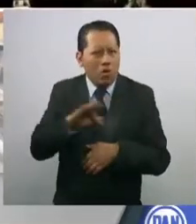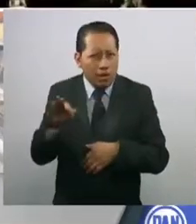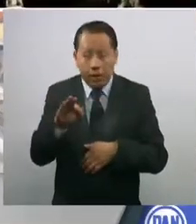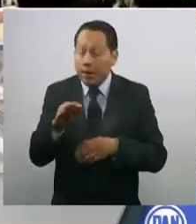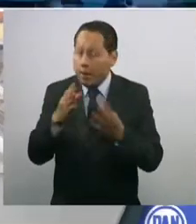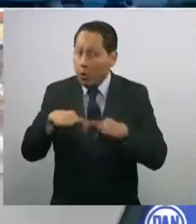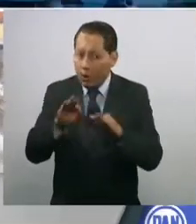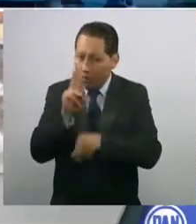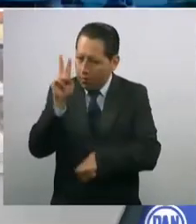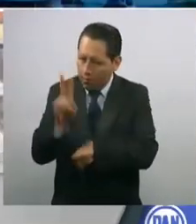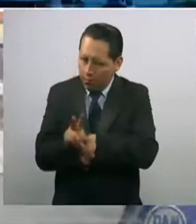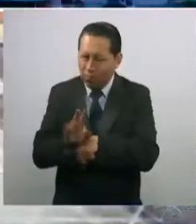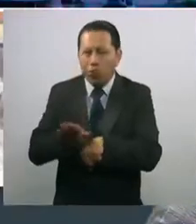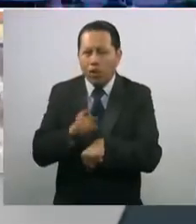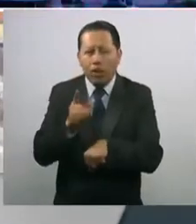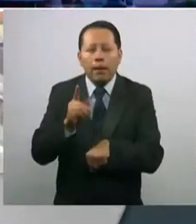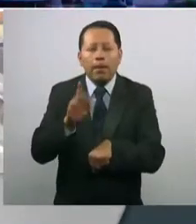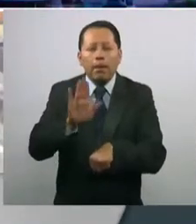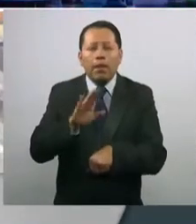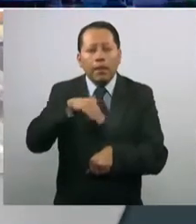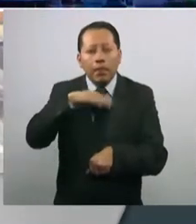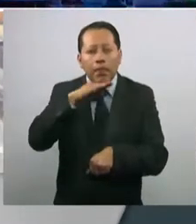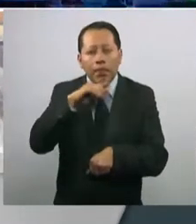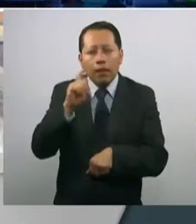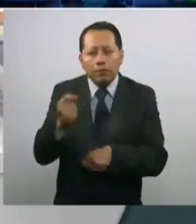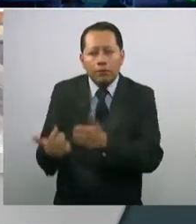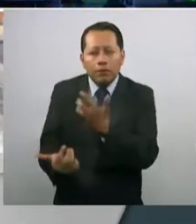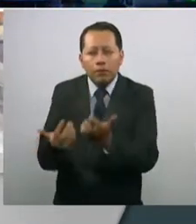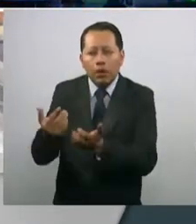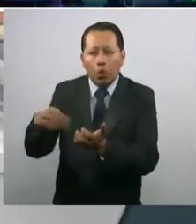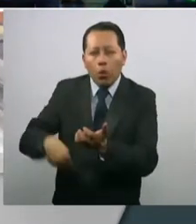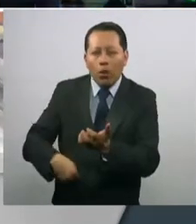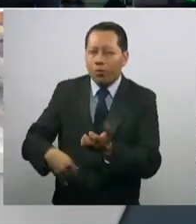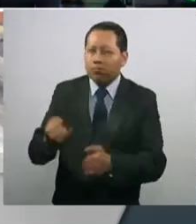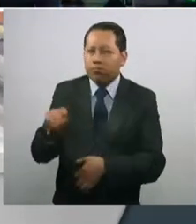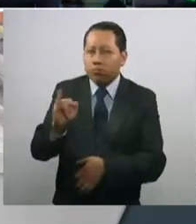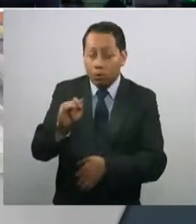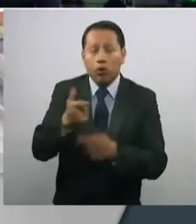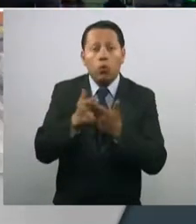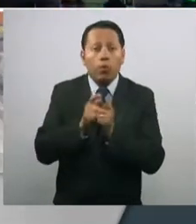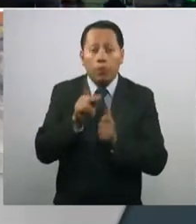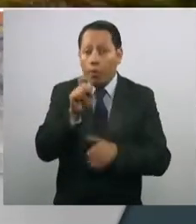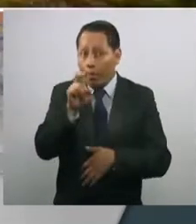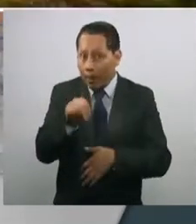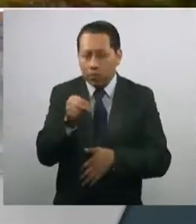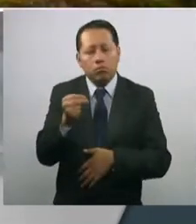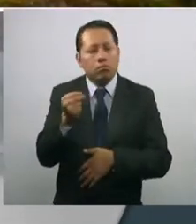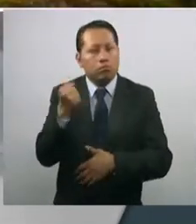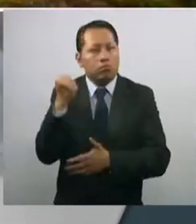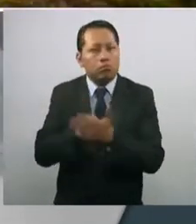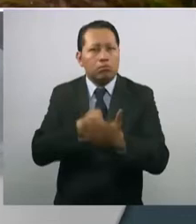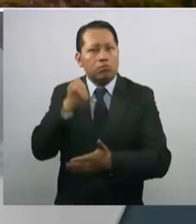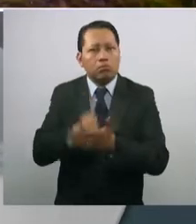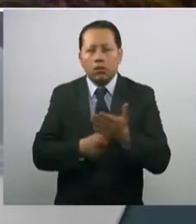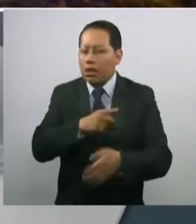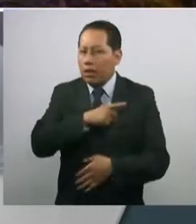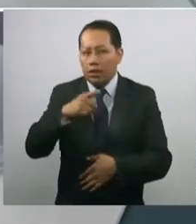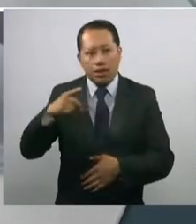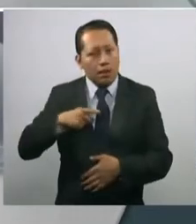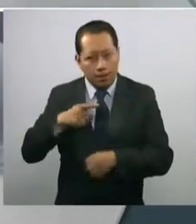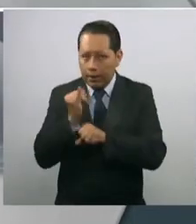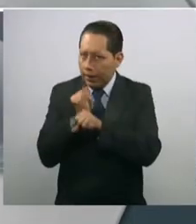distrayendo la atención, diciendo que fue por un incendio. En el Grupo Parlamentario de Acción Nacional exigimos que se realice una